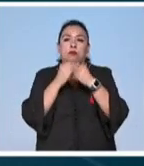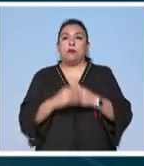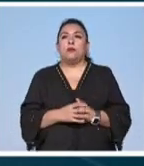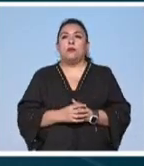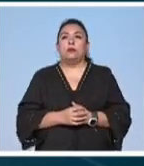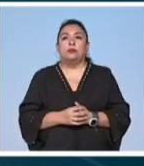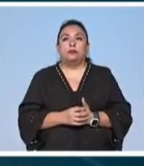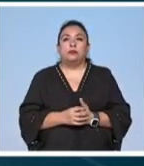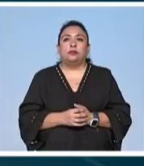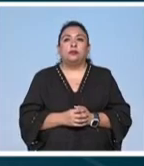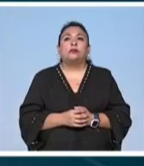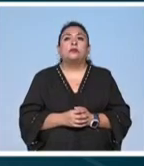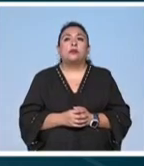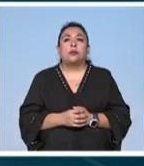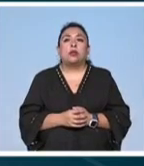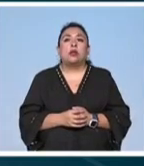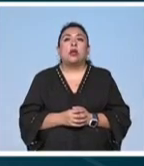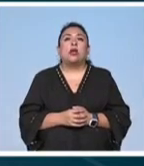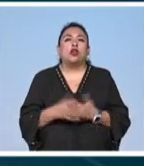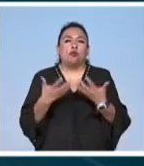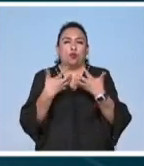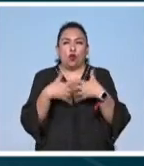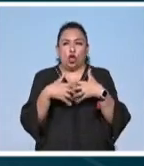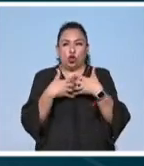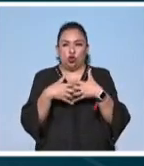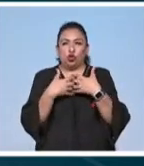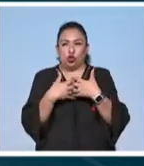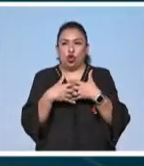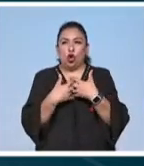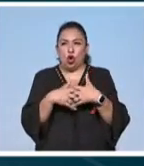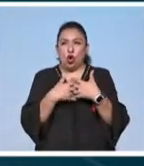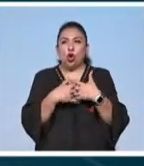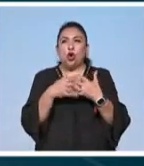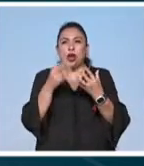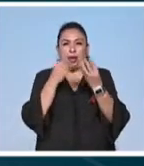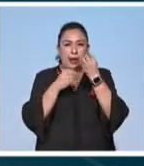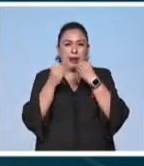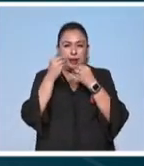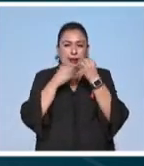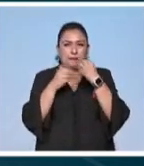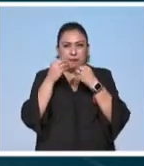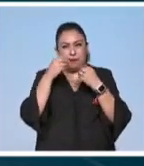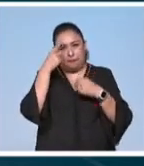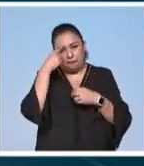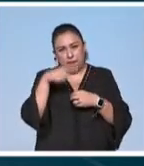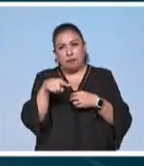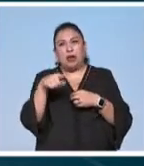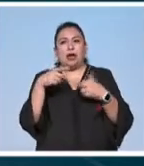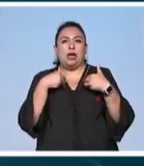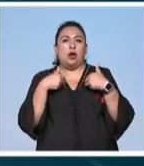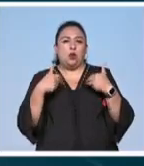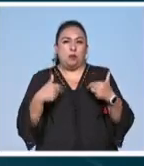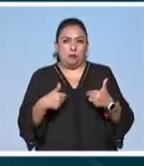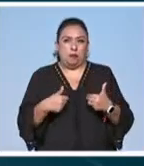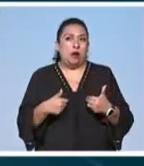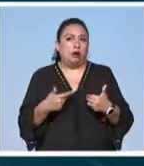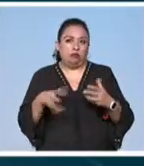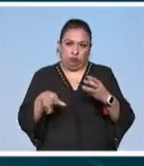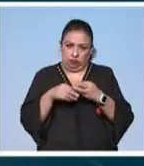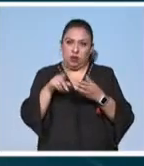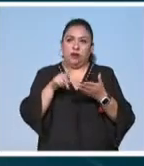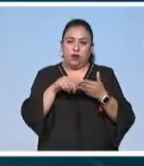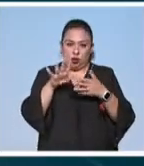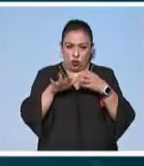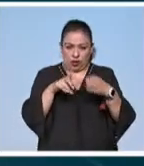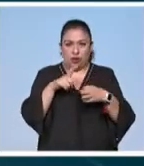el sistema de producción de alimentos para sostén humano lo cual incluye los